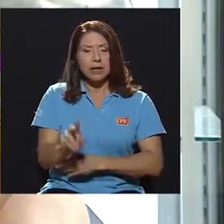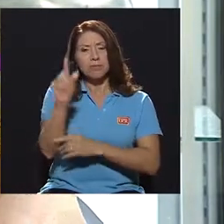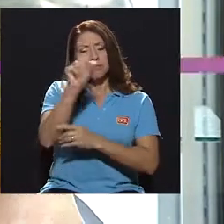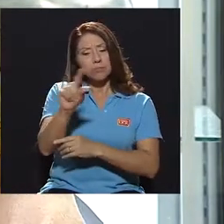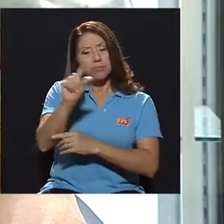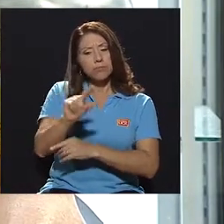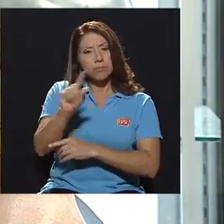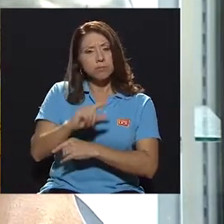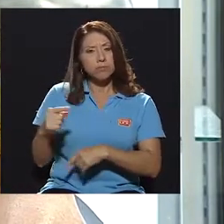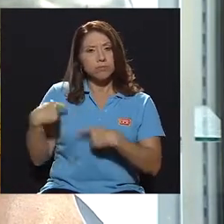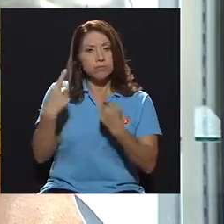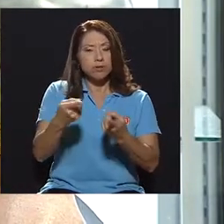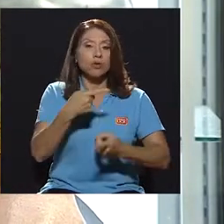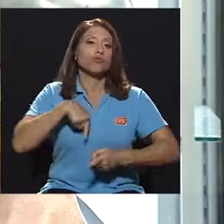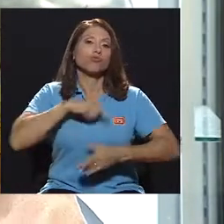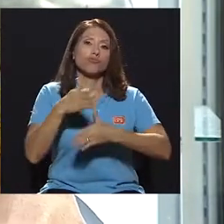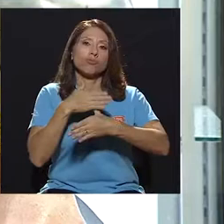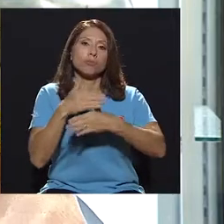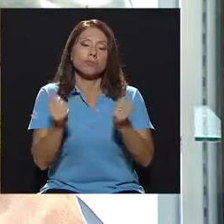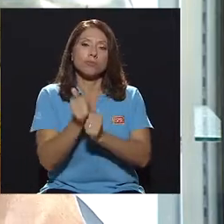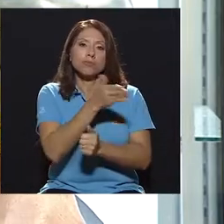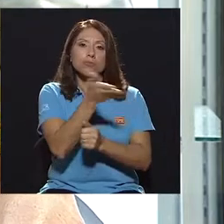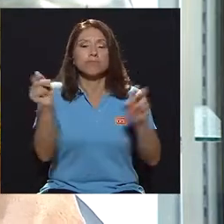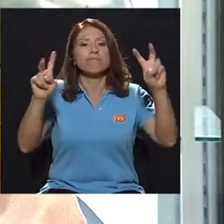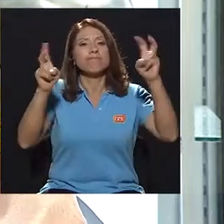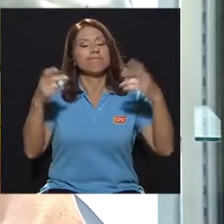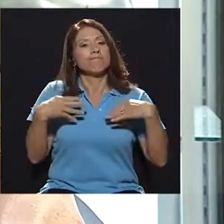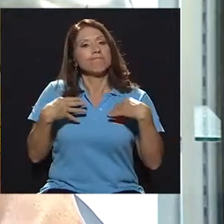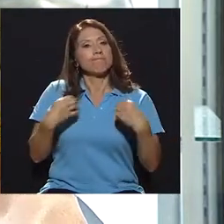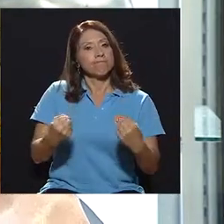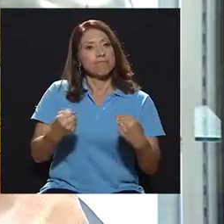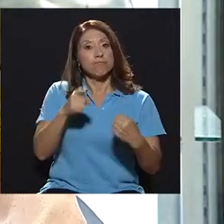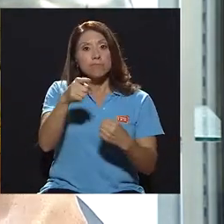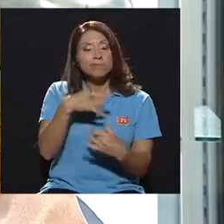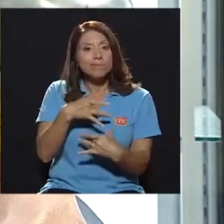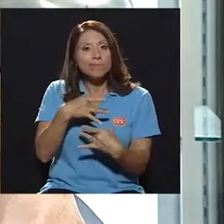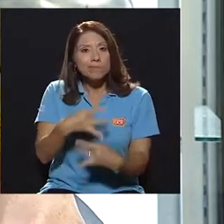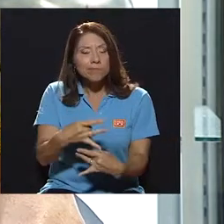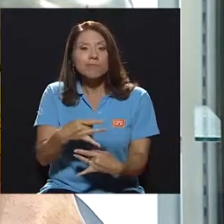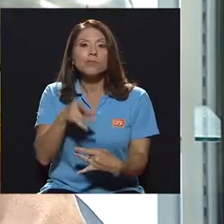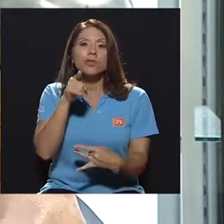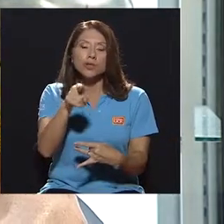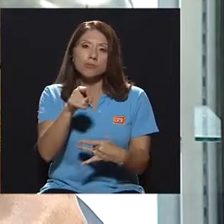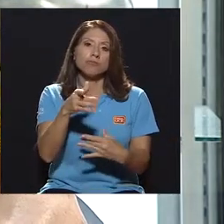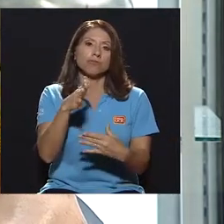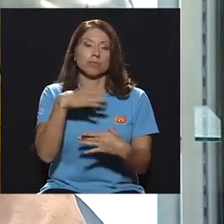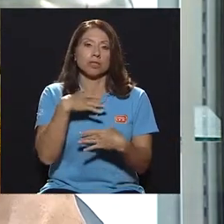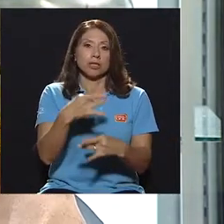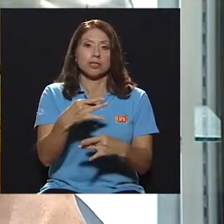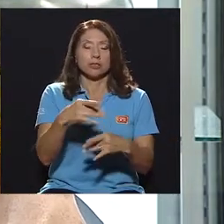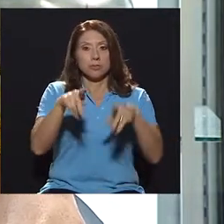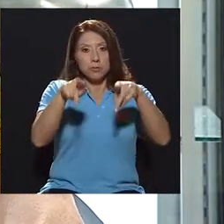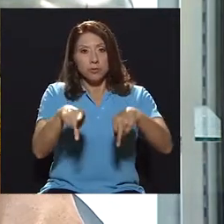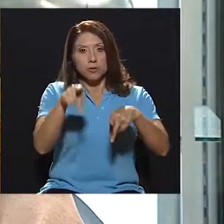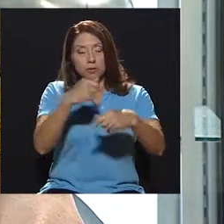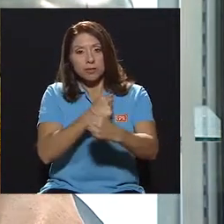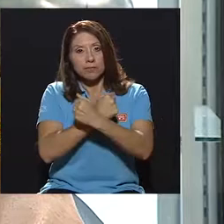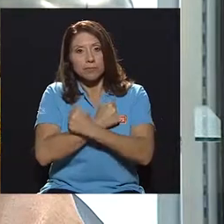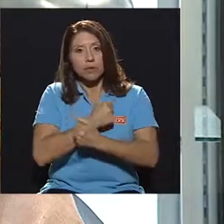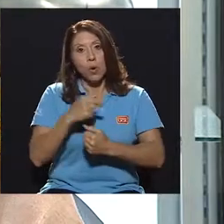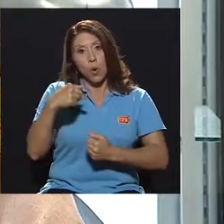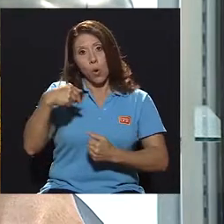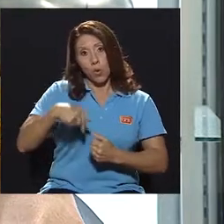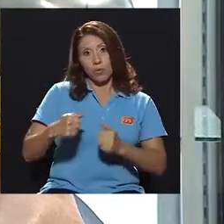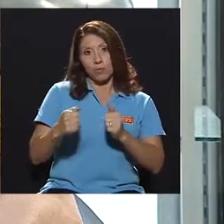compartimos con ustedes temas de salud que sean de su interés y de sus seres queridos. El día de hoy les estará acompañando su